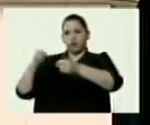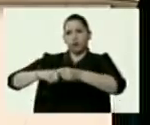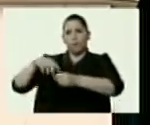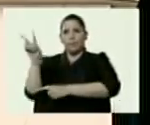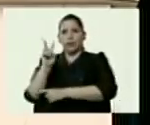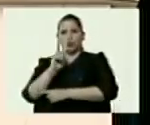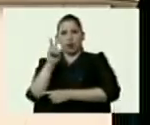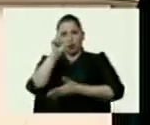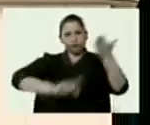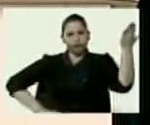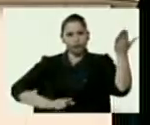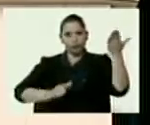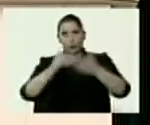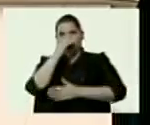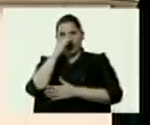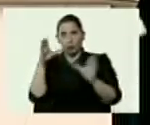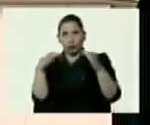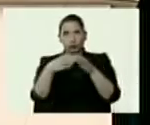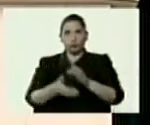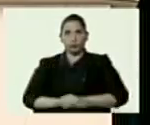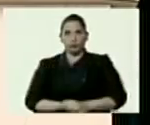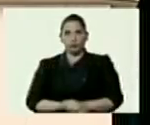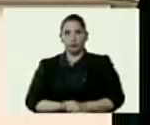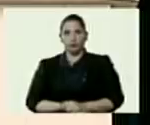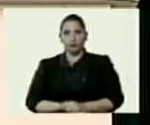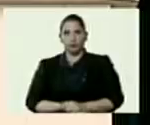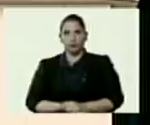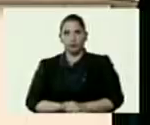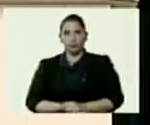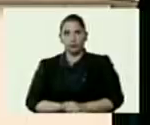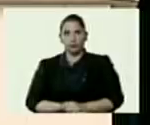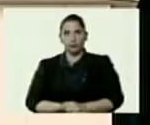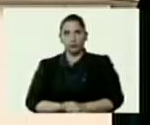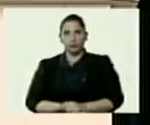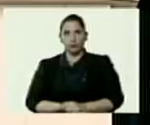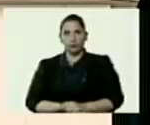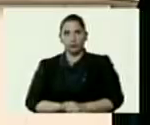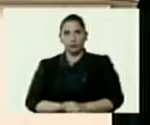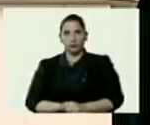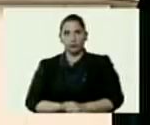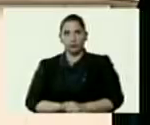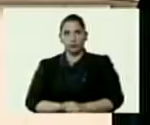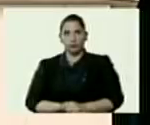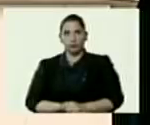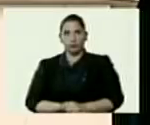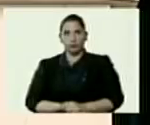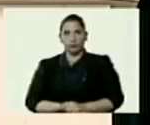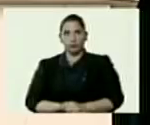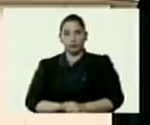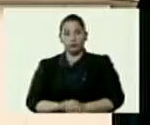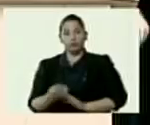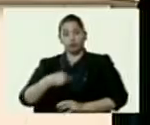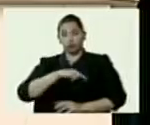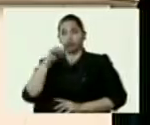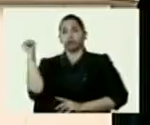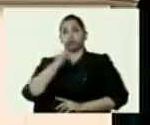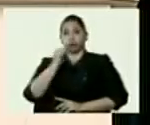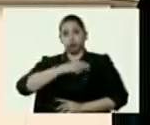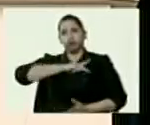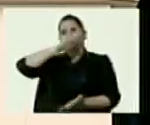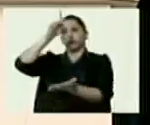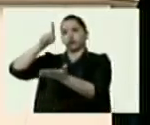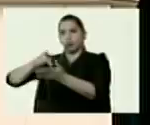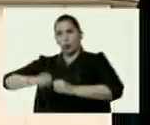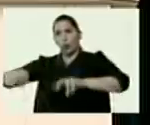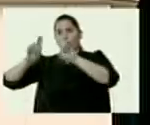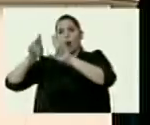a pedir que que se incluya Venezuela entre los países que apoyan al terrorismo. Nosotros sí vamos a ir a Naciones Unidas a mostrar